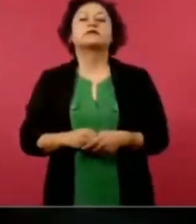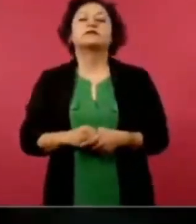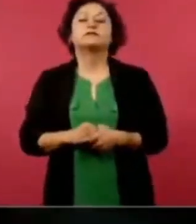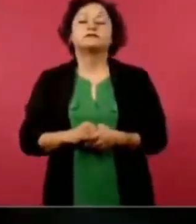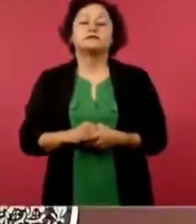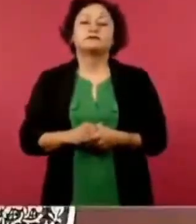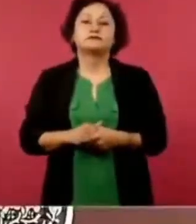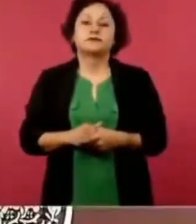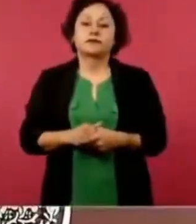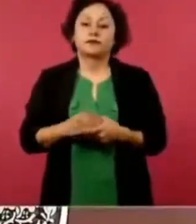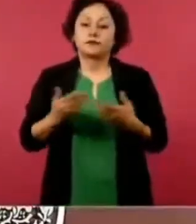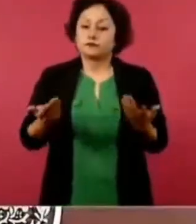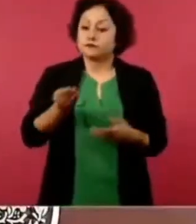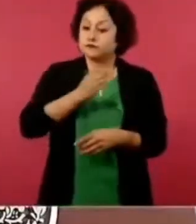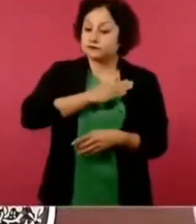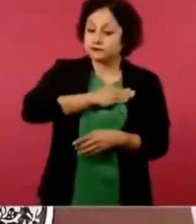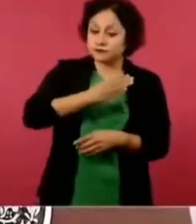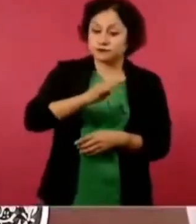bastante.